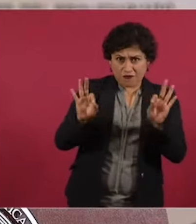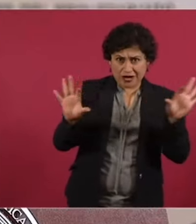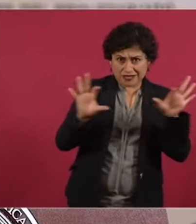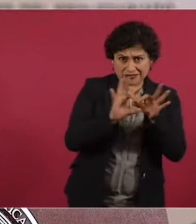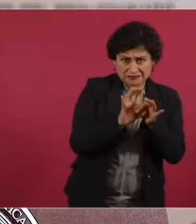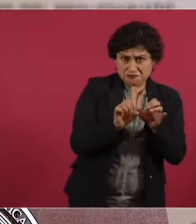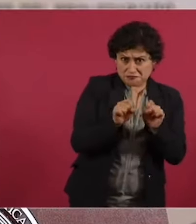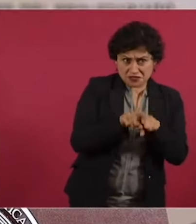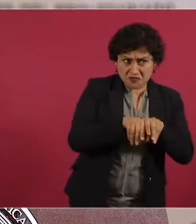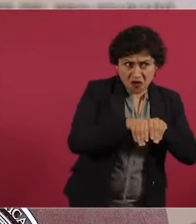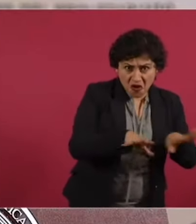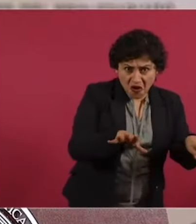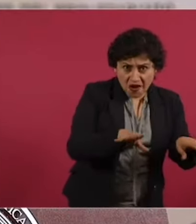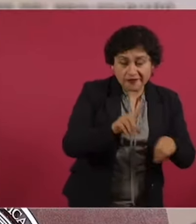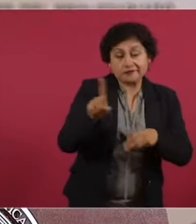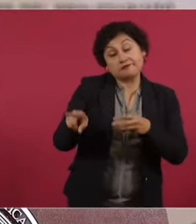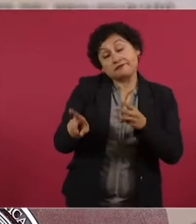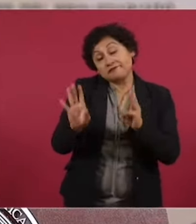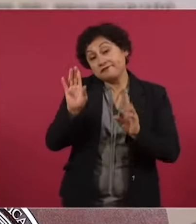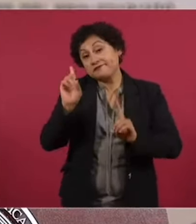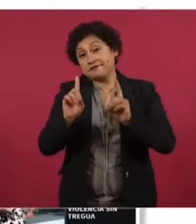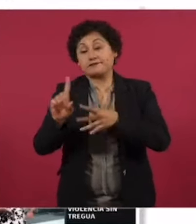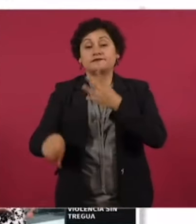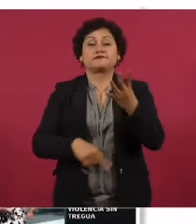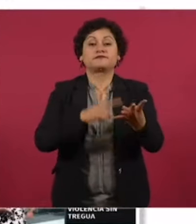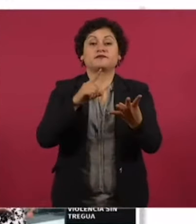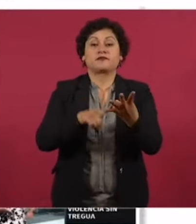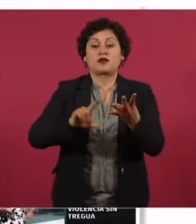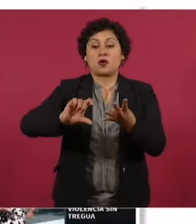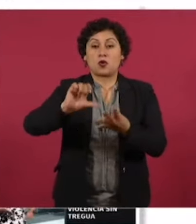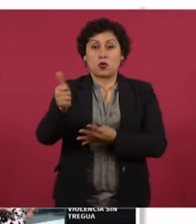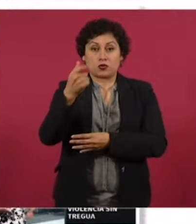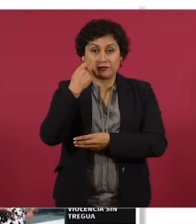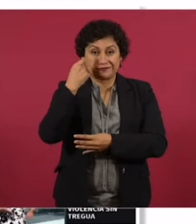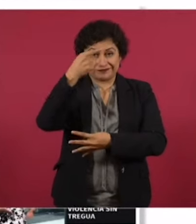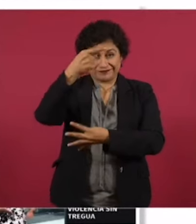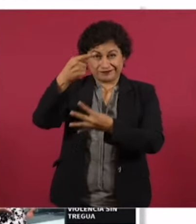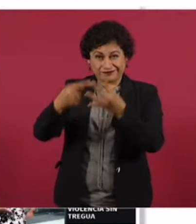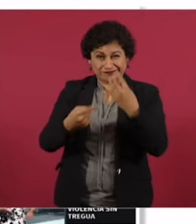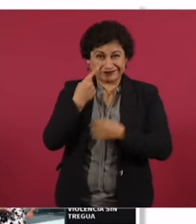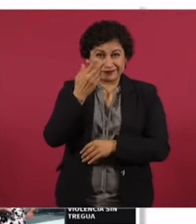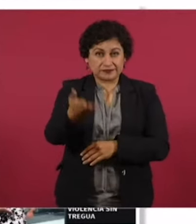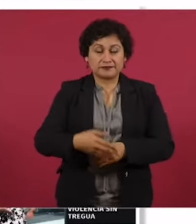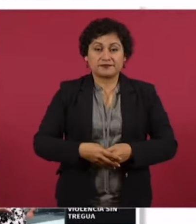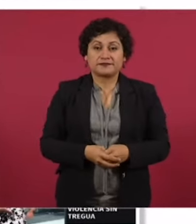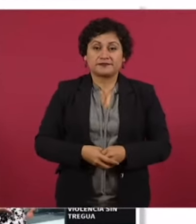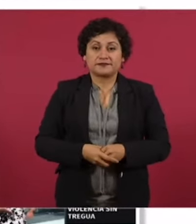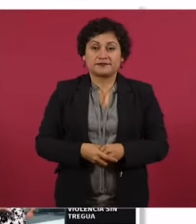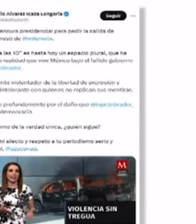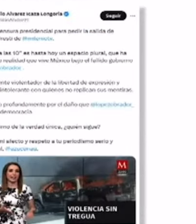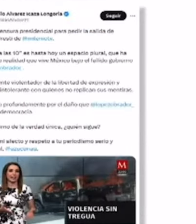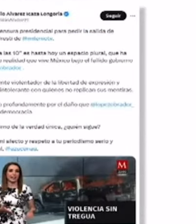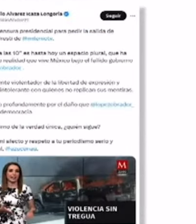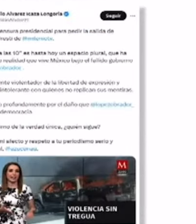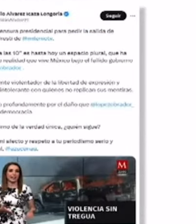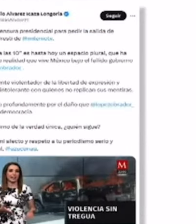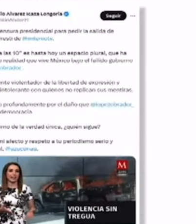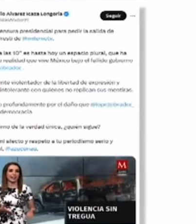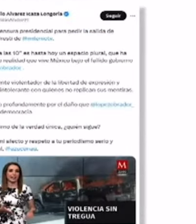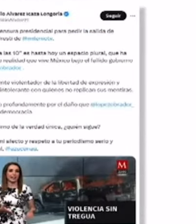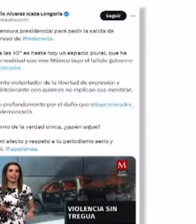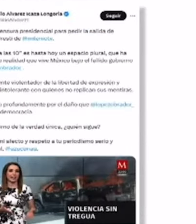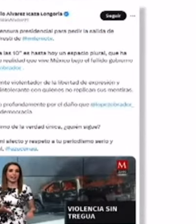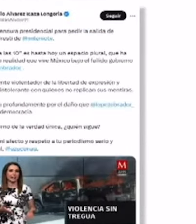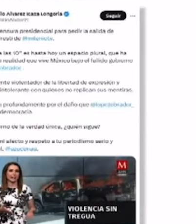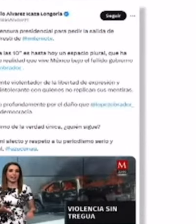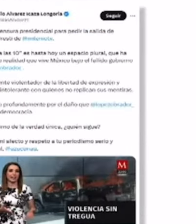campañas, la candidata del Frente Opositor, los senadores Emilio Álvarez y Casa y Lili Tellez, el señor Luis Carlos